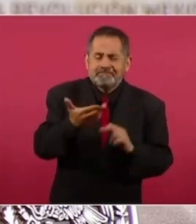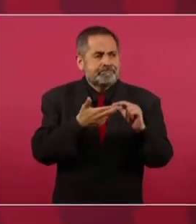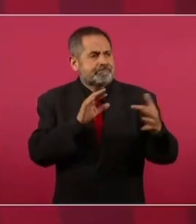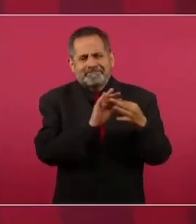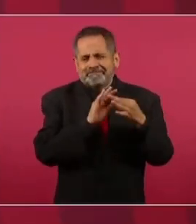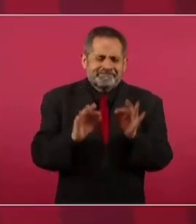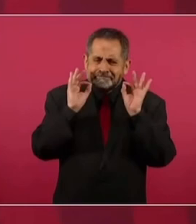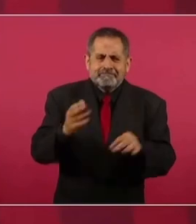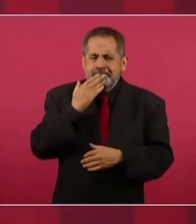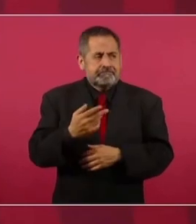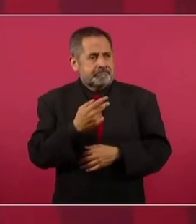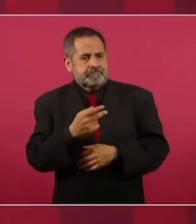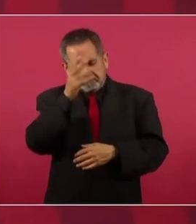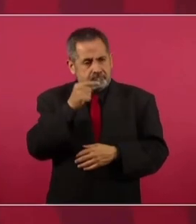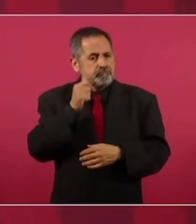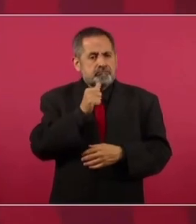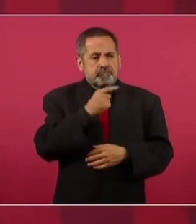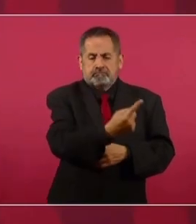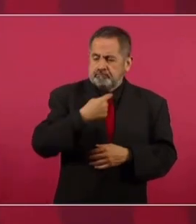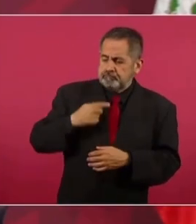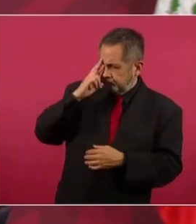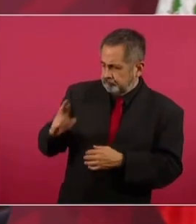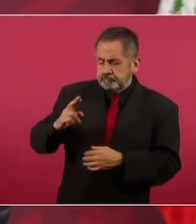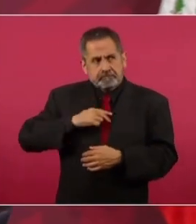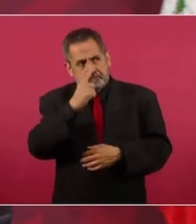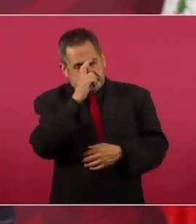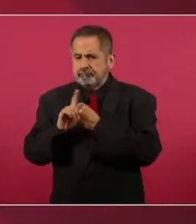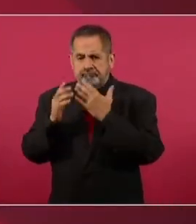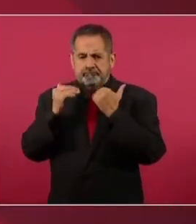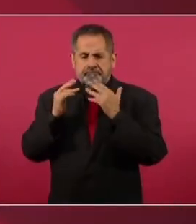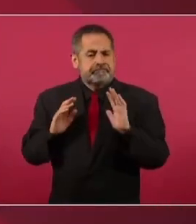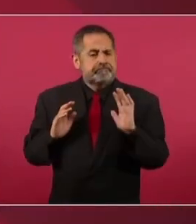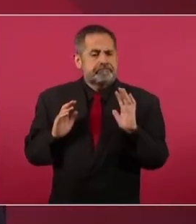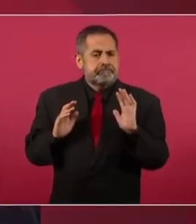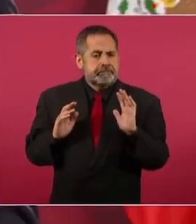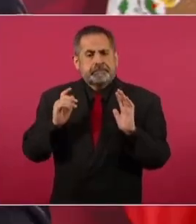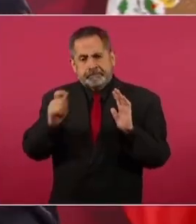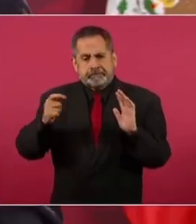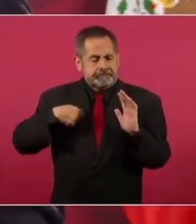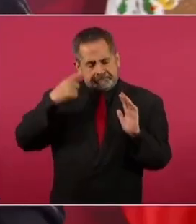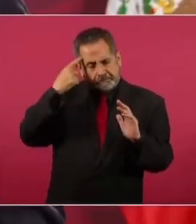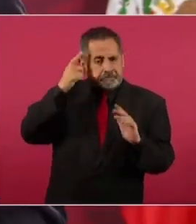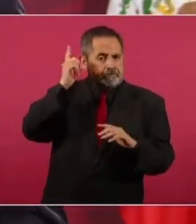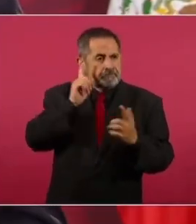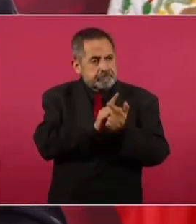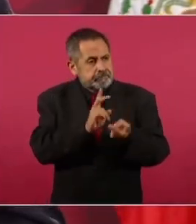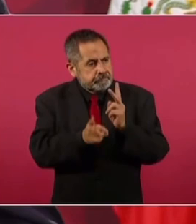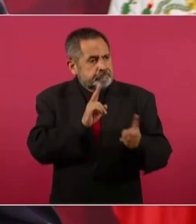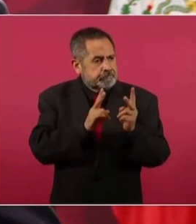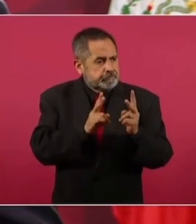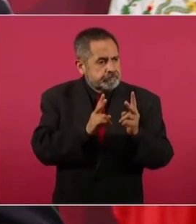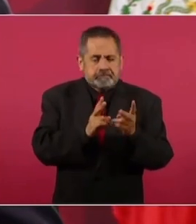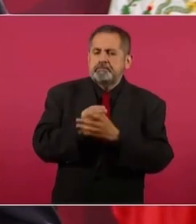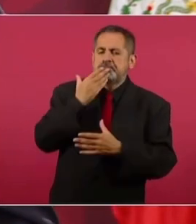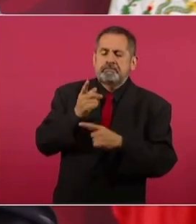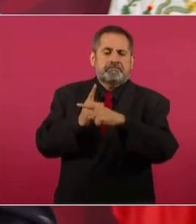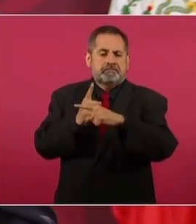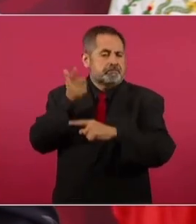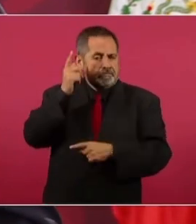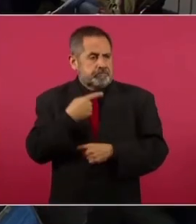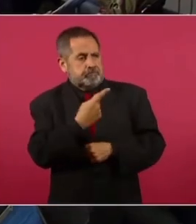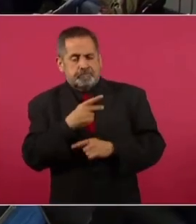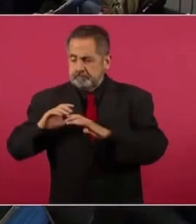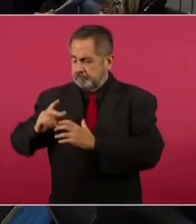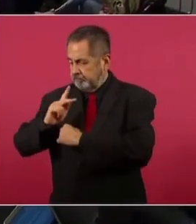siempre en el marco del respeto a nuestra soberanía. Y espero que el resultado sea bueno para